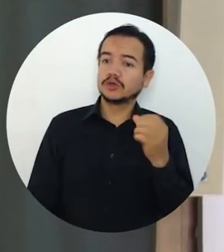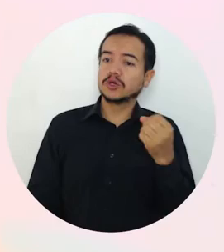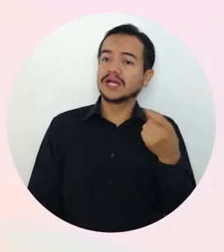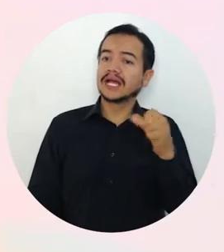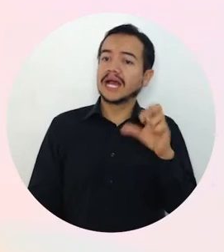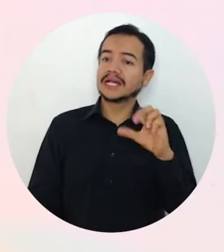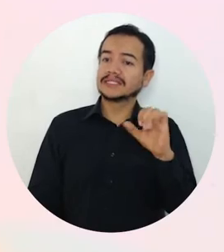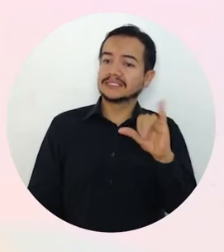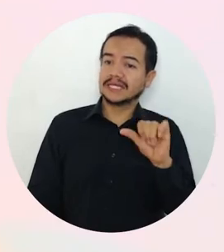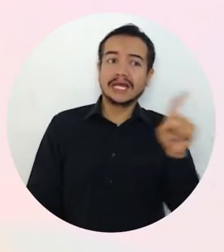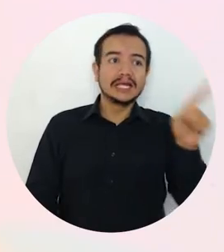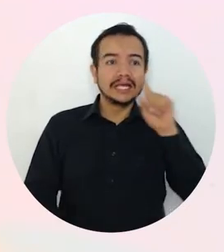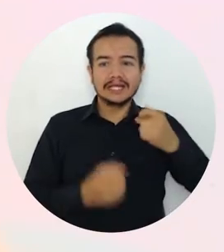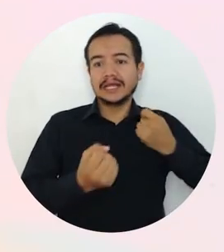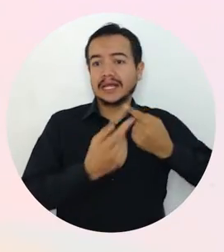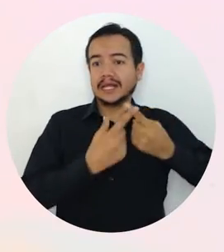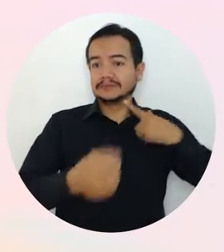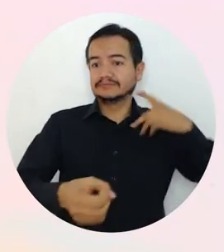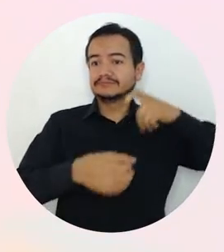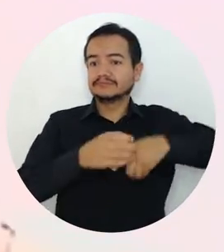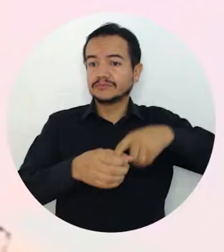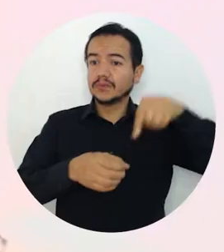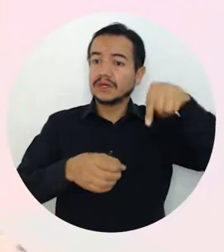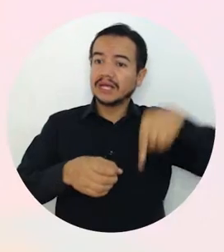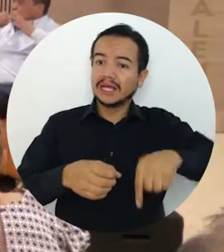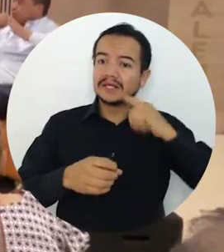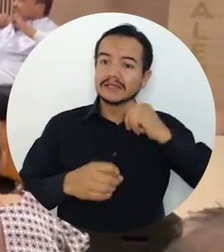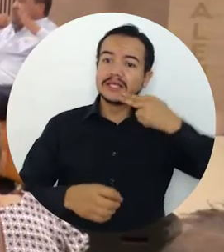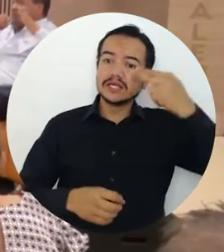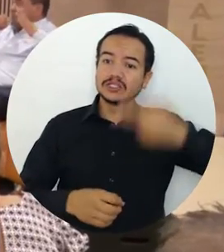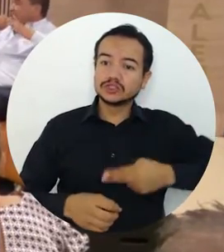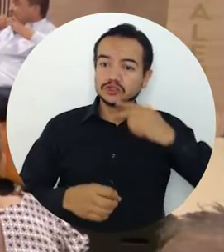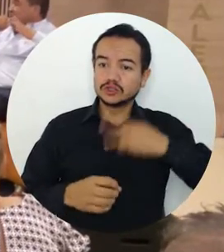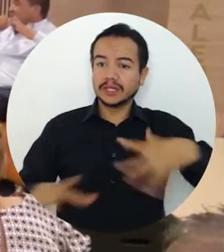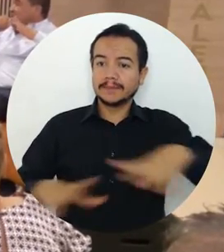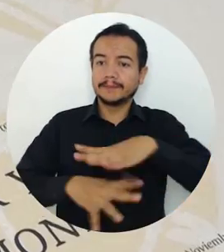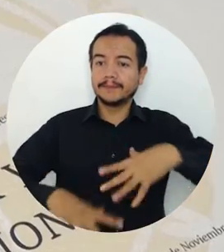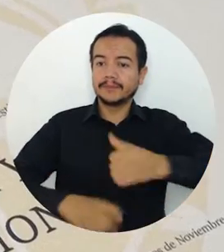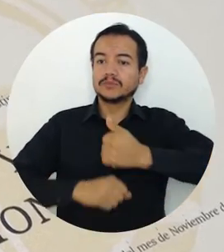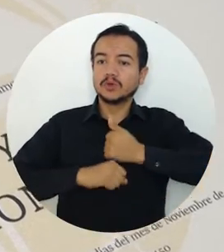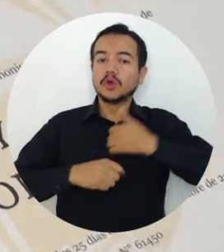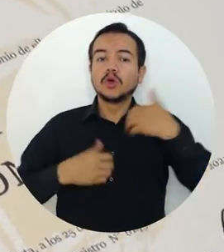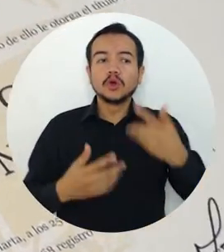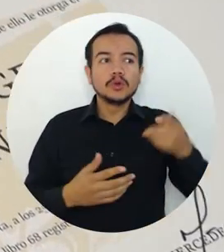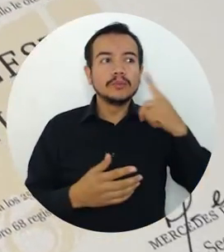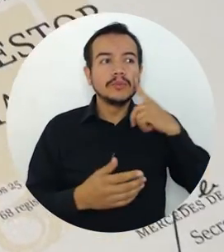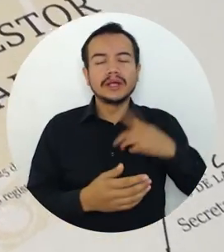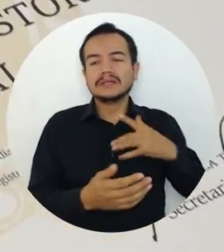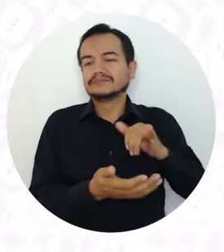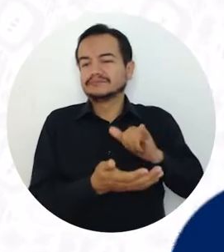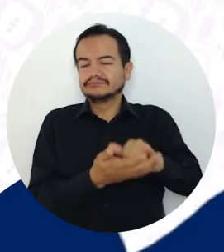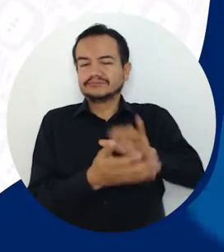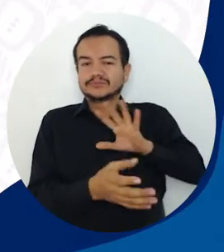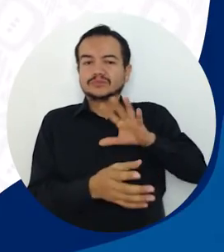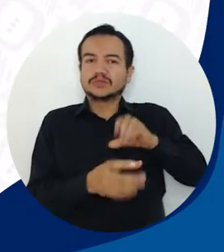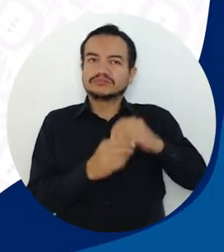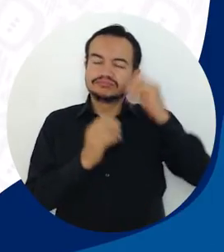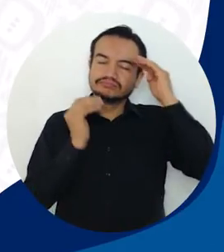Melocha, quien en vida fue estudiante del Programa de Historia y Patrimonio en la modalidad de validación de competencias y saberes.